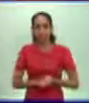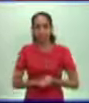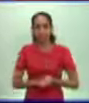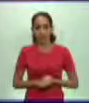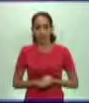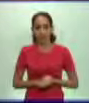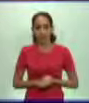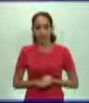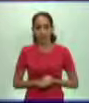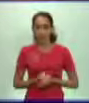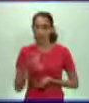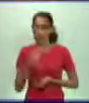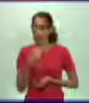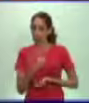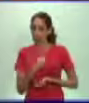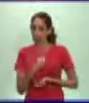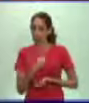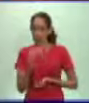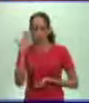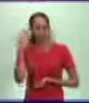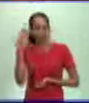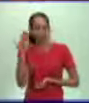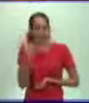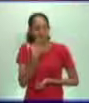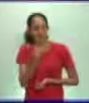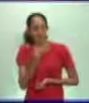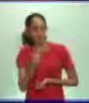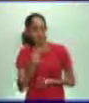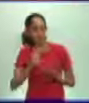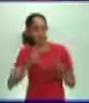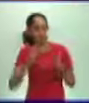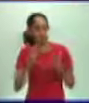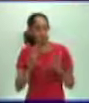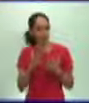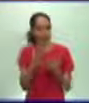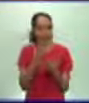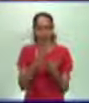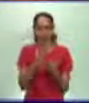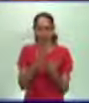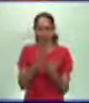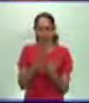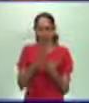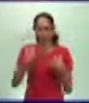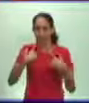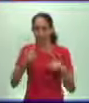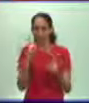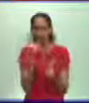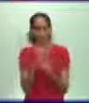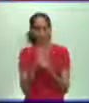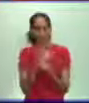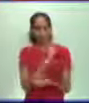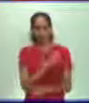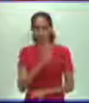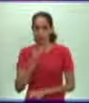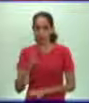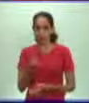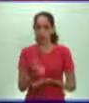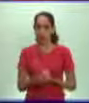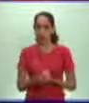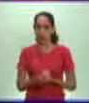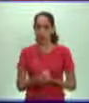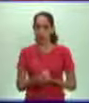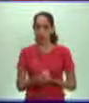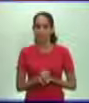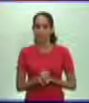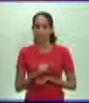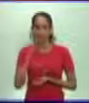entonces para mí, muchachos, un placer haber compartido este encuentro con ustedes y los encuentros que hasta este momento, pues, tuve el